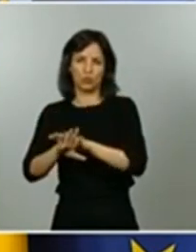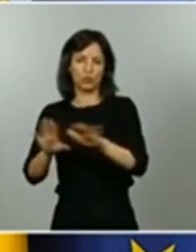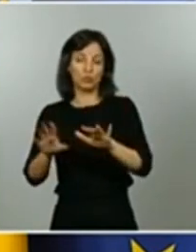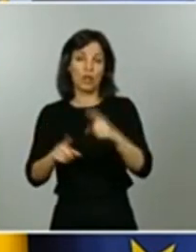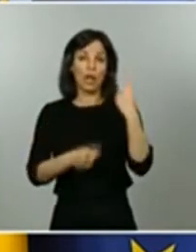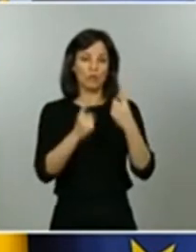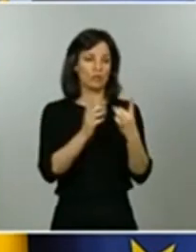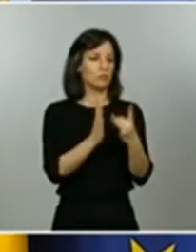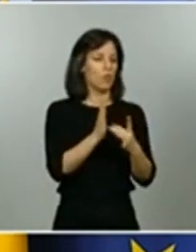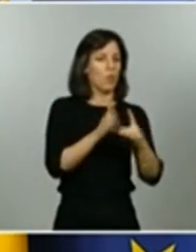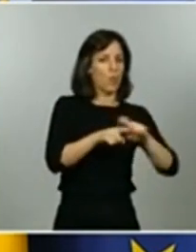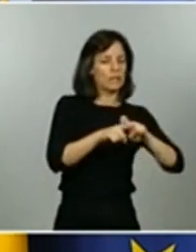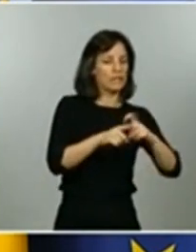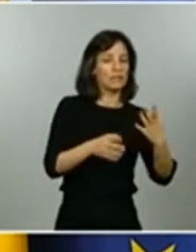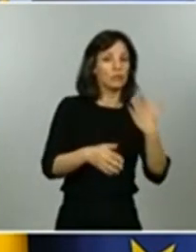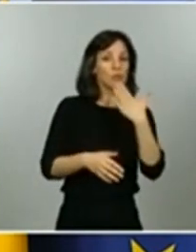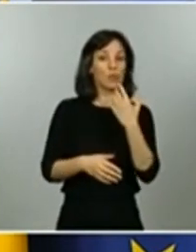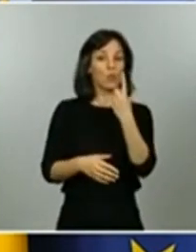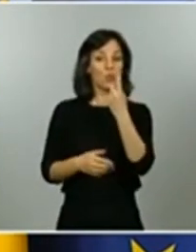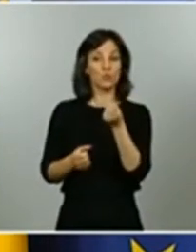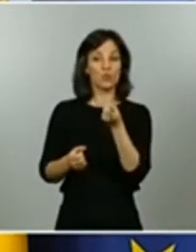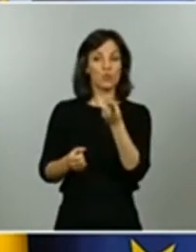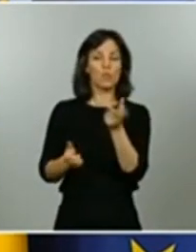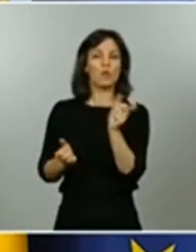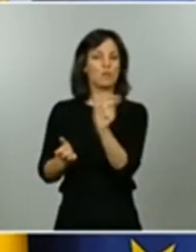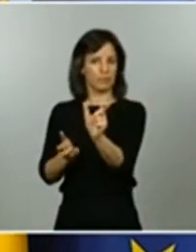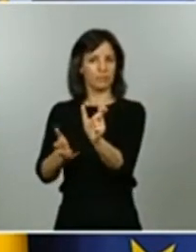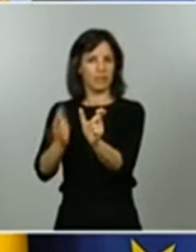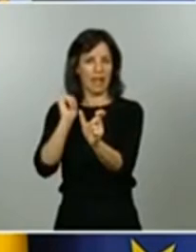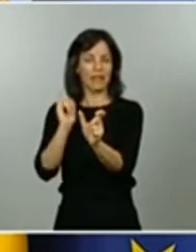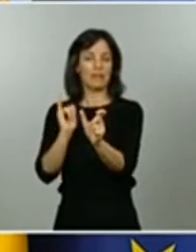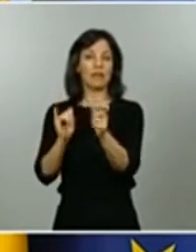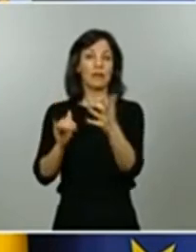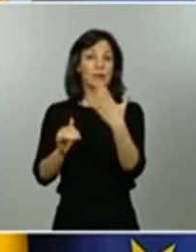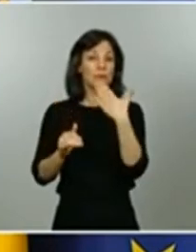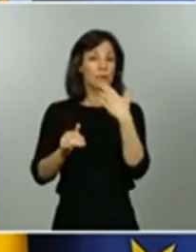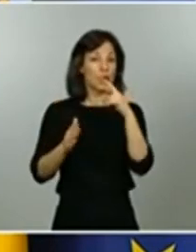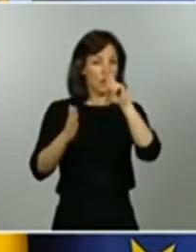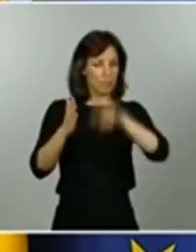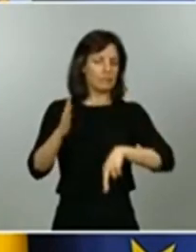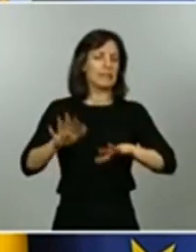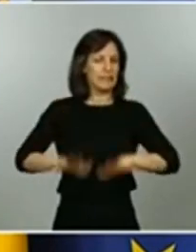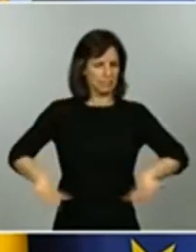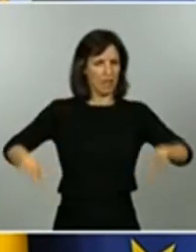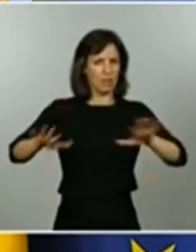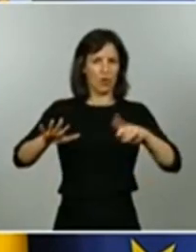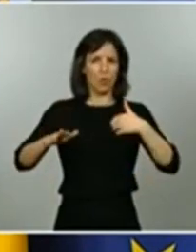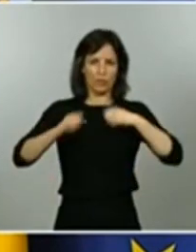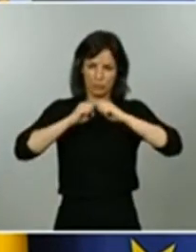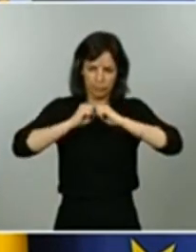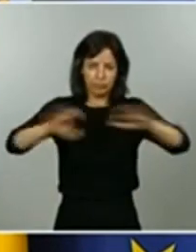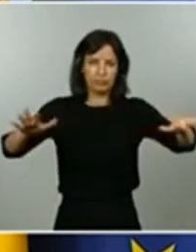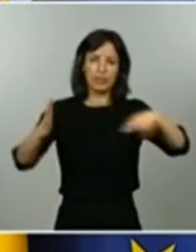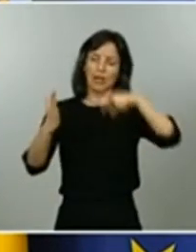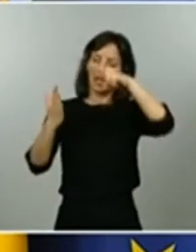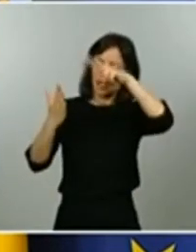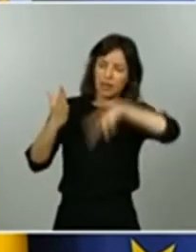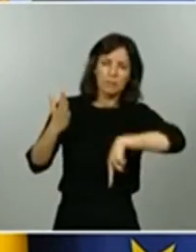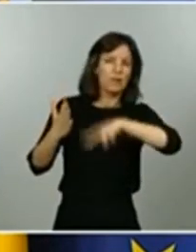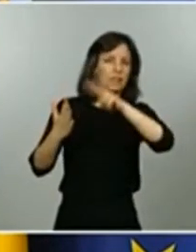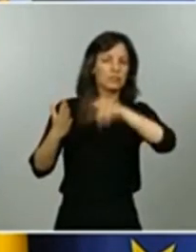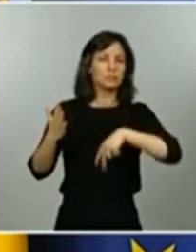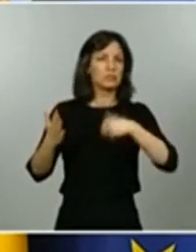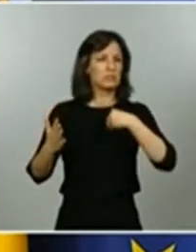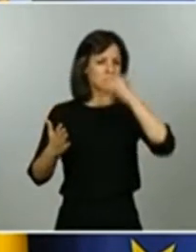cifra se le puede marcar pero también podrán darse cuenta si lo repasan despacio cuando todo esto se difunda que se va a difundir creo que ya se ha hecho